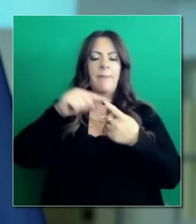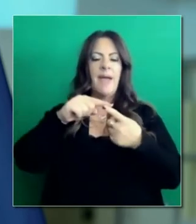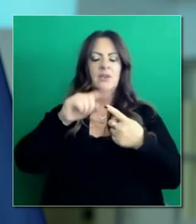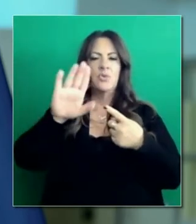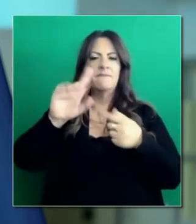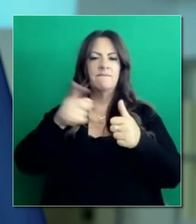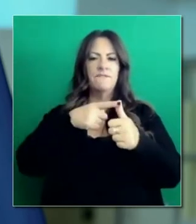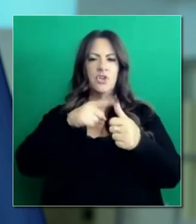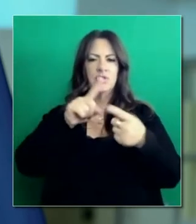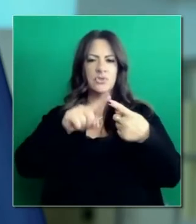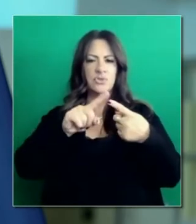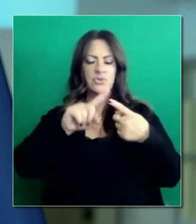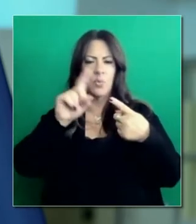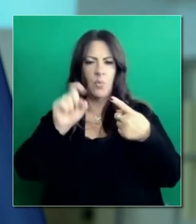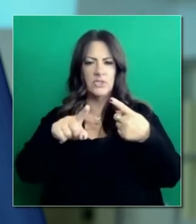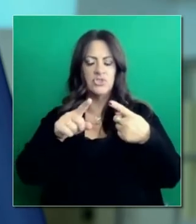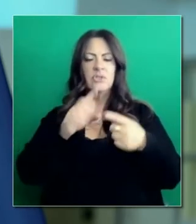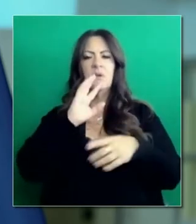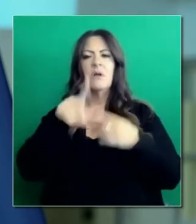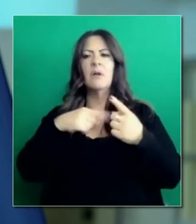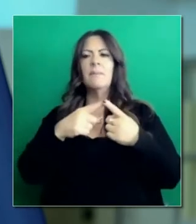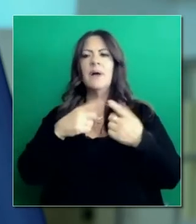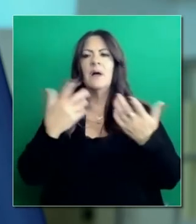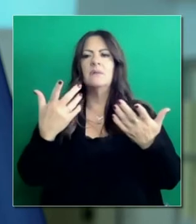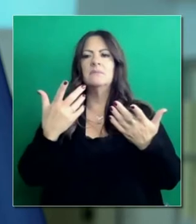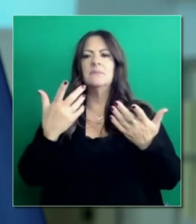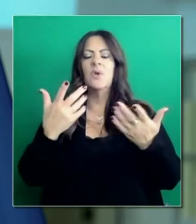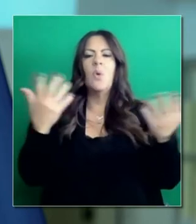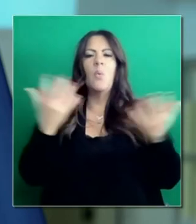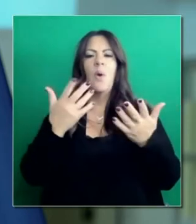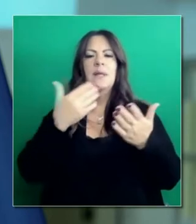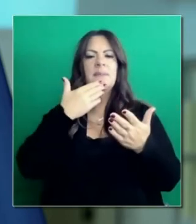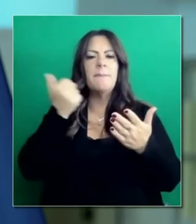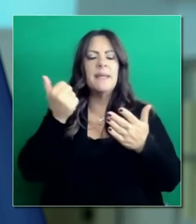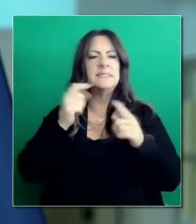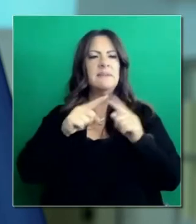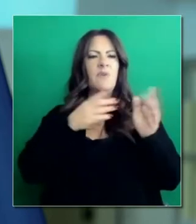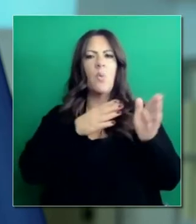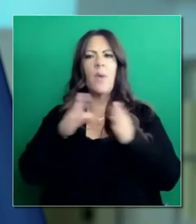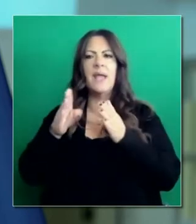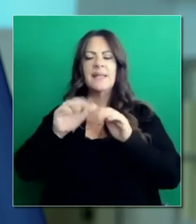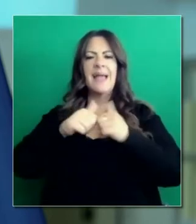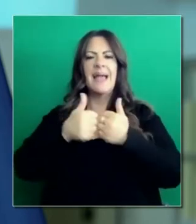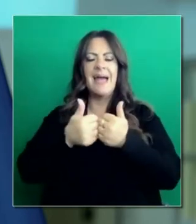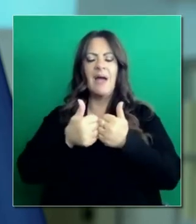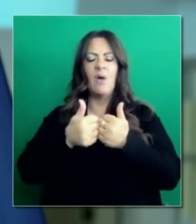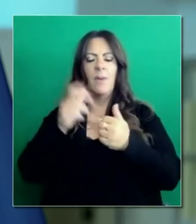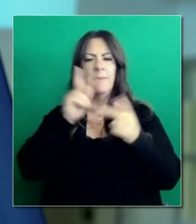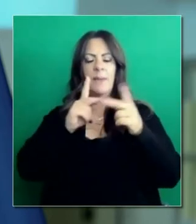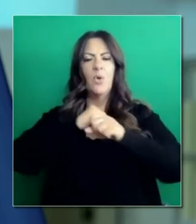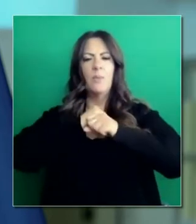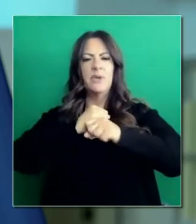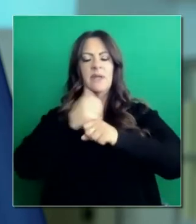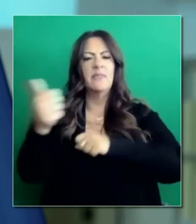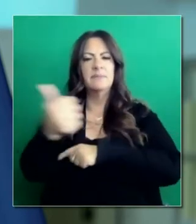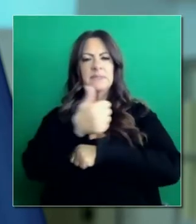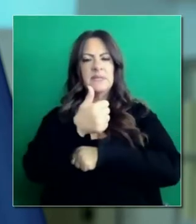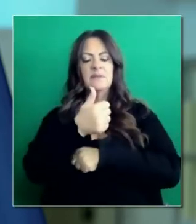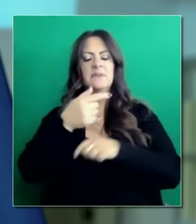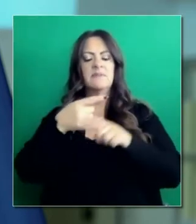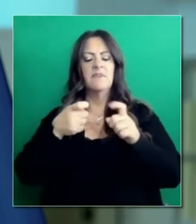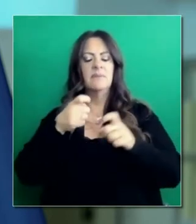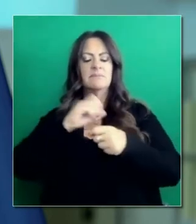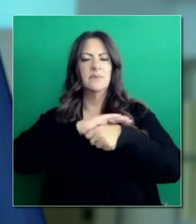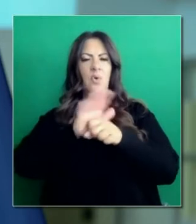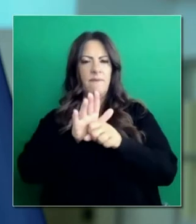amplio de intervenciones no farmacéuticas y estrategias en cuanto a los datos y la ciencia,